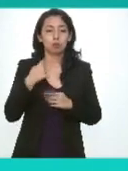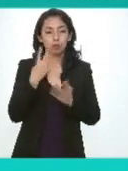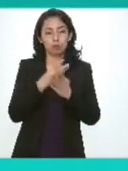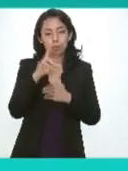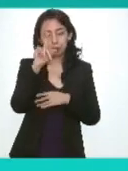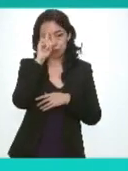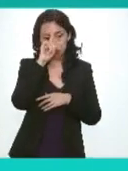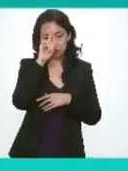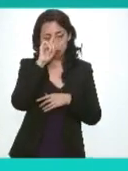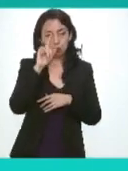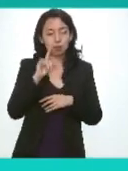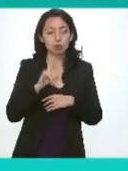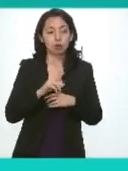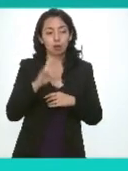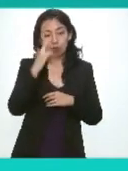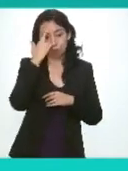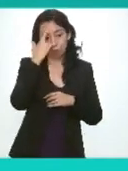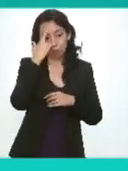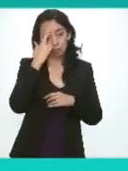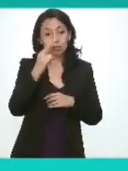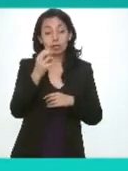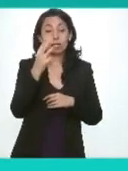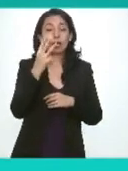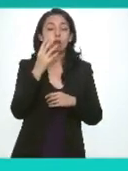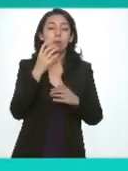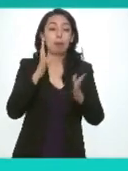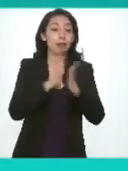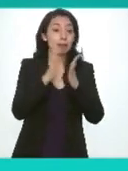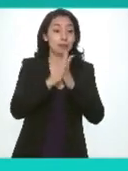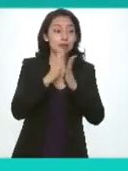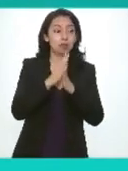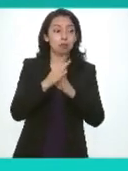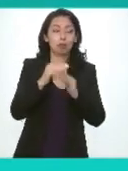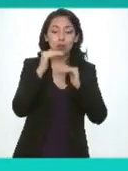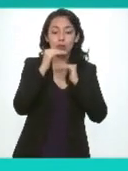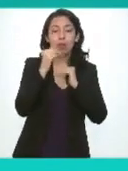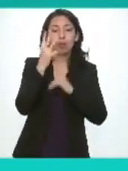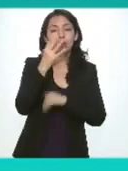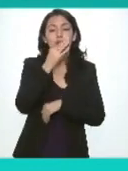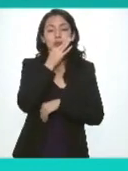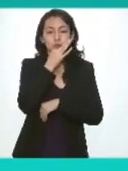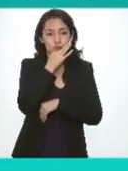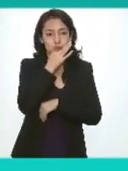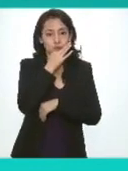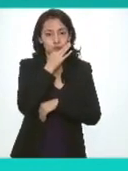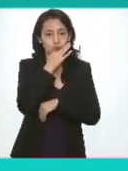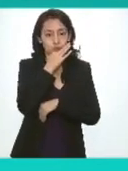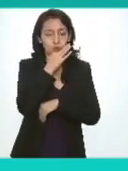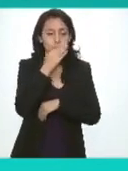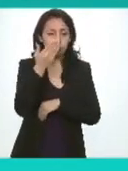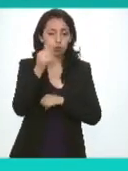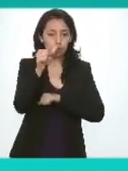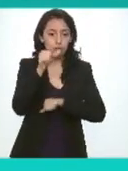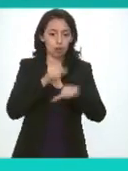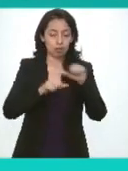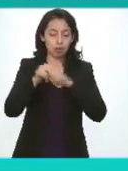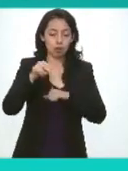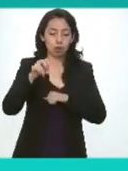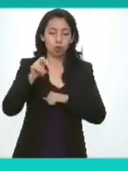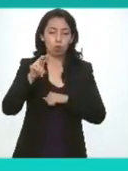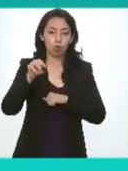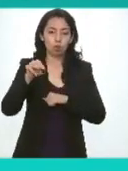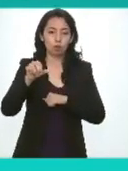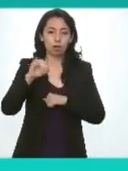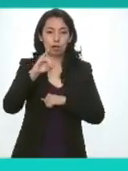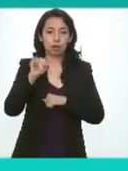las participaciones no pueden ser mayores a tres minutos entonces abriríamos le daríamos la palabra a la comisión Dona Julieta